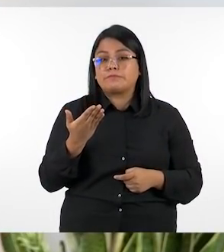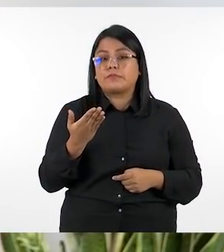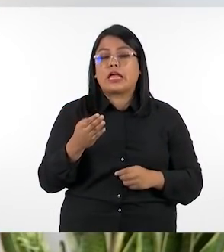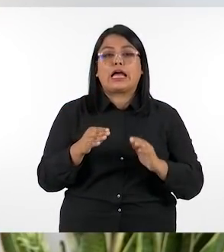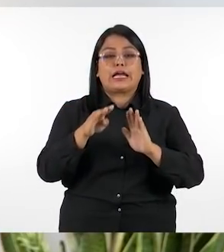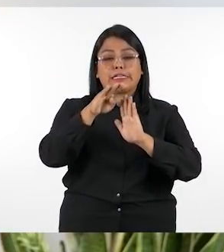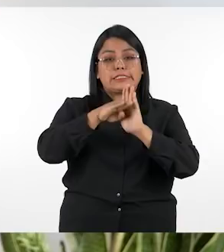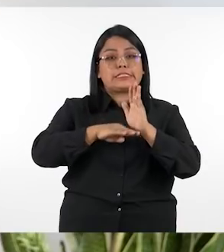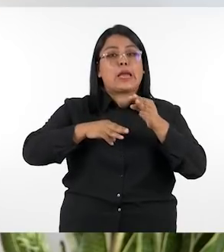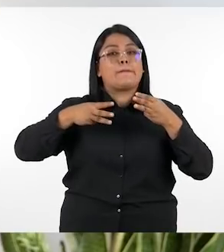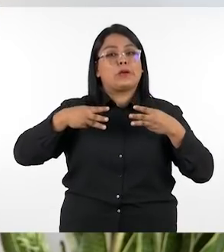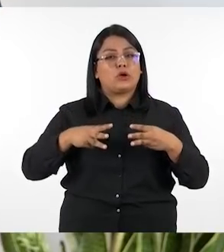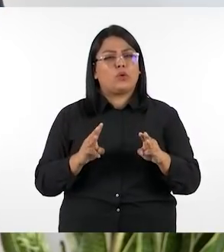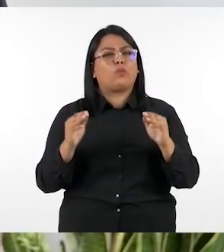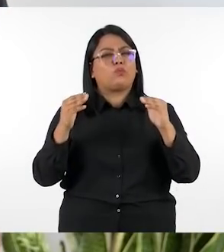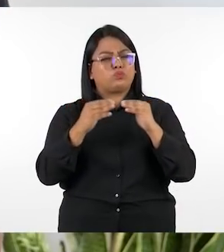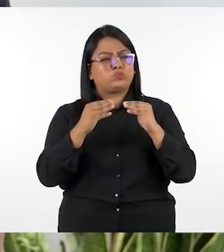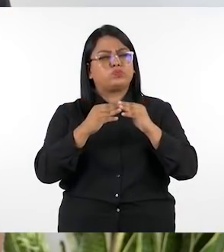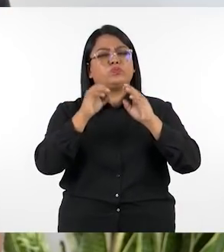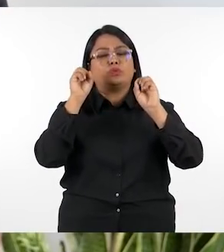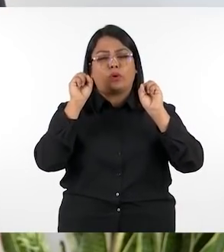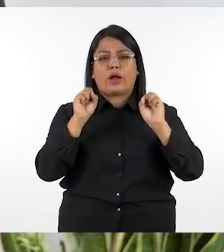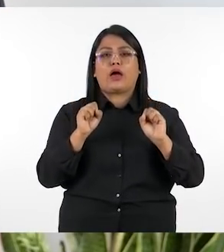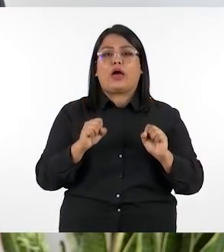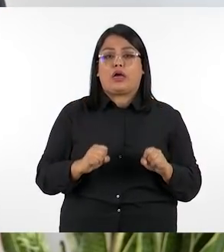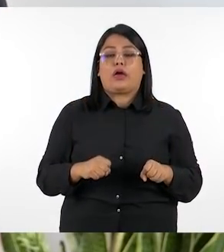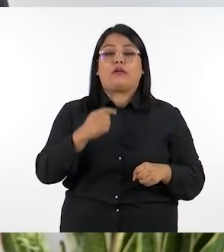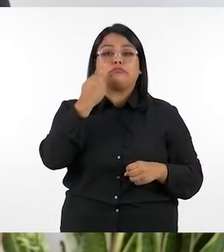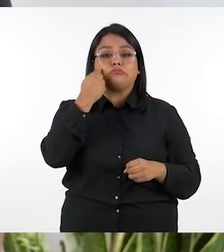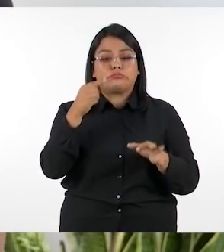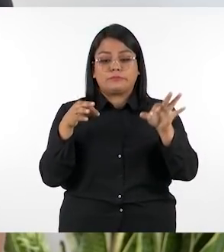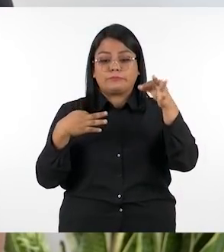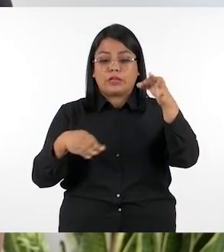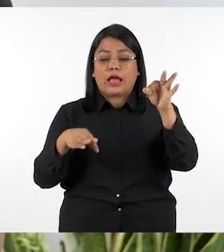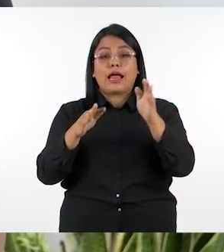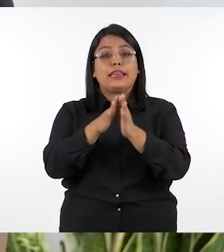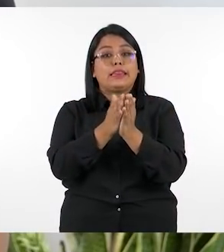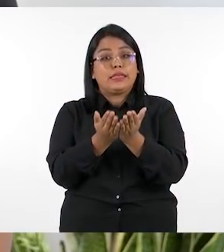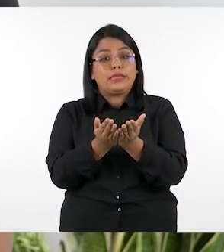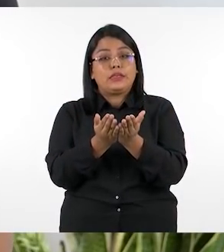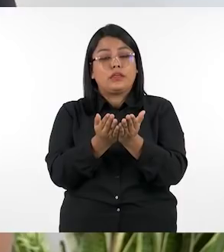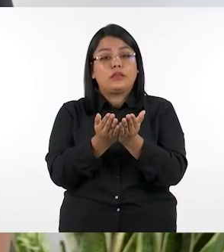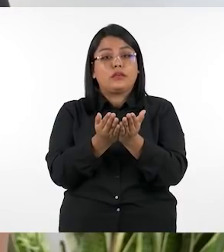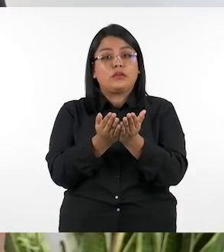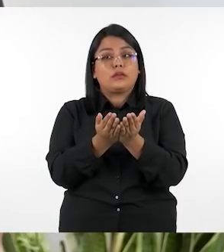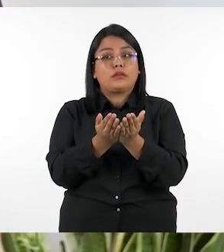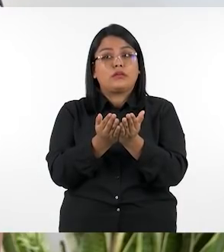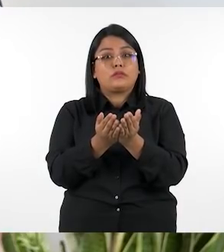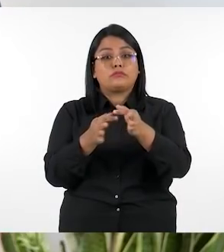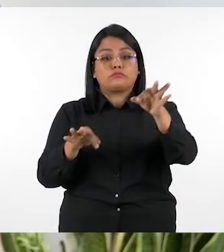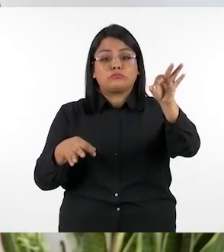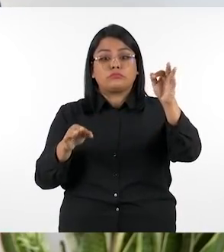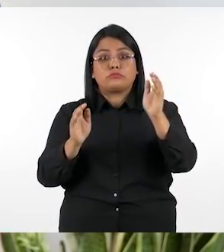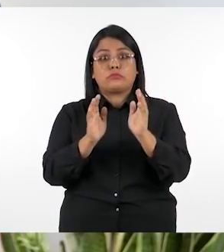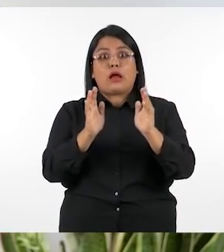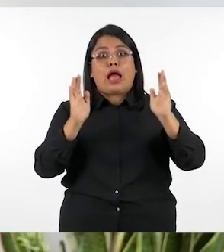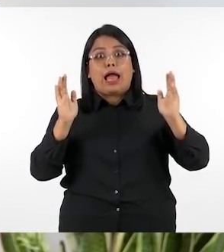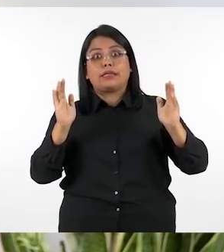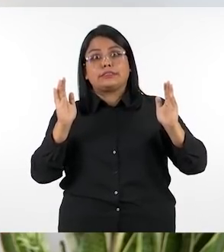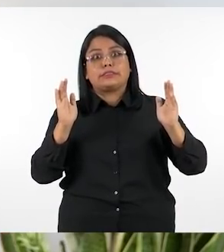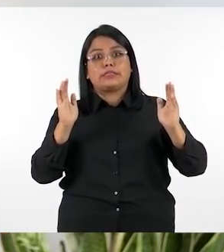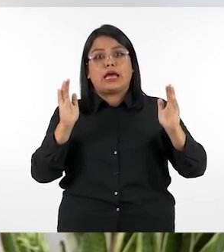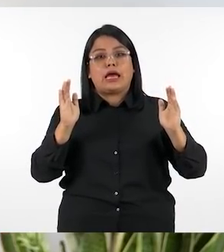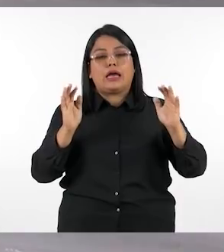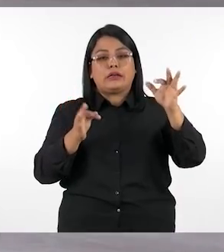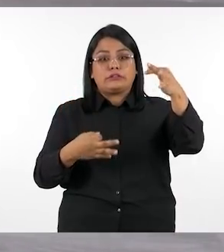en la guía metodológica también podrán encontrar las páginas del libro de texto en tamaño ampliado es decir